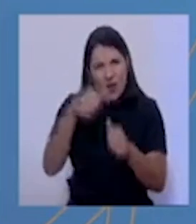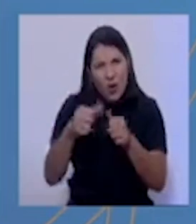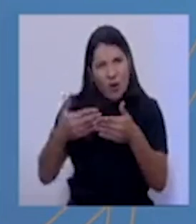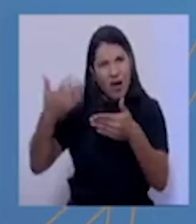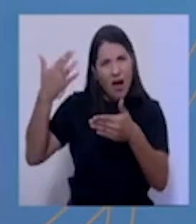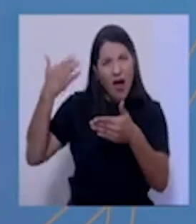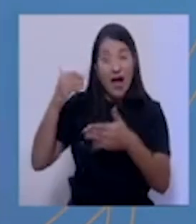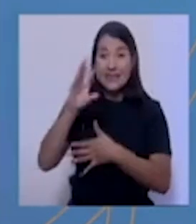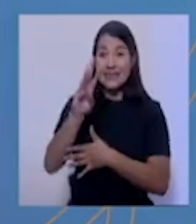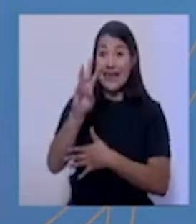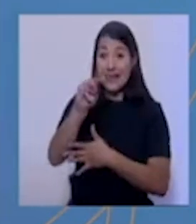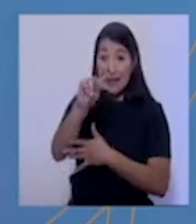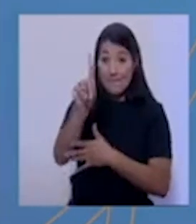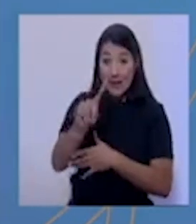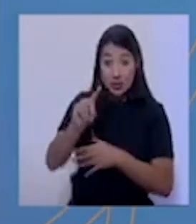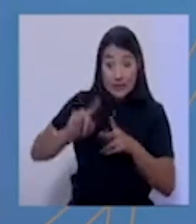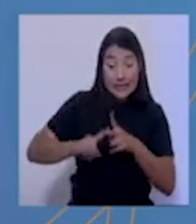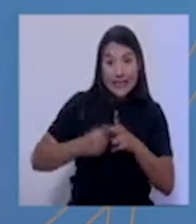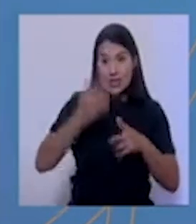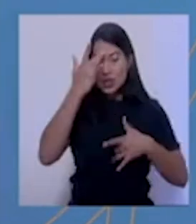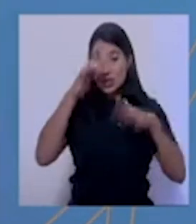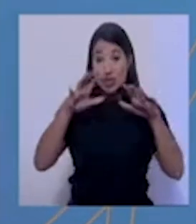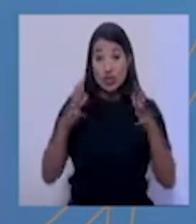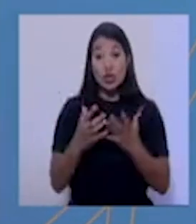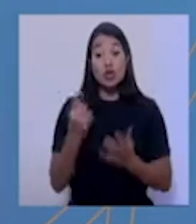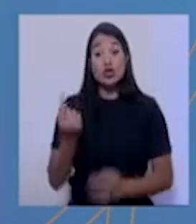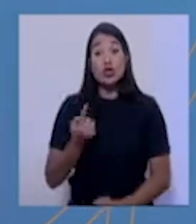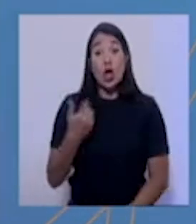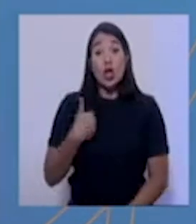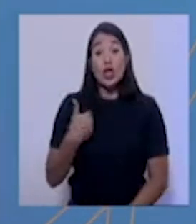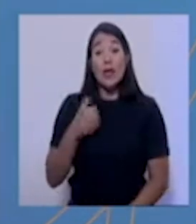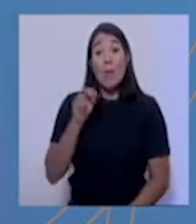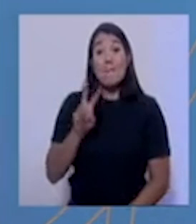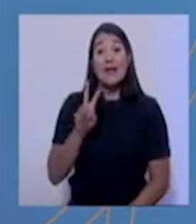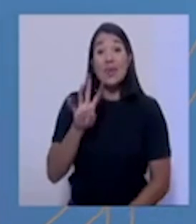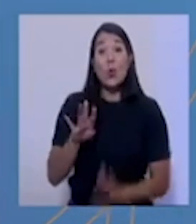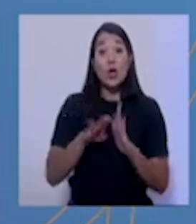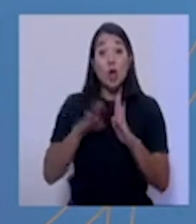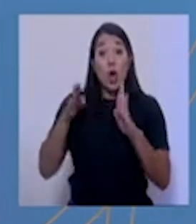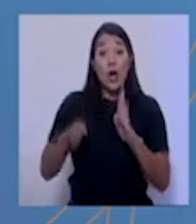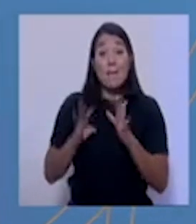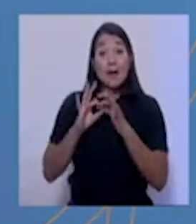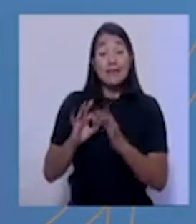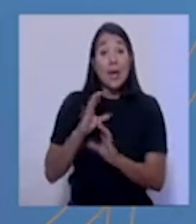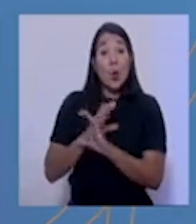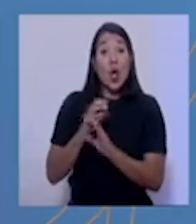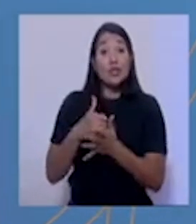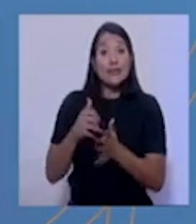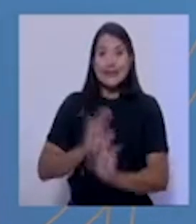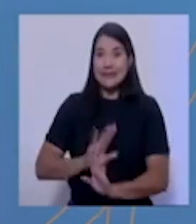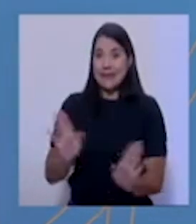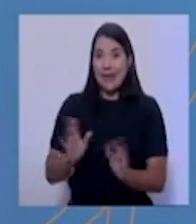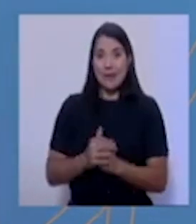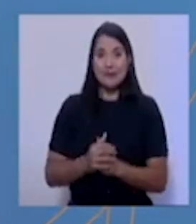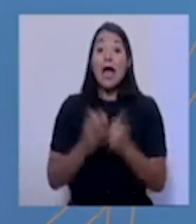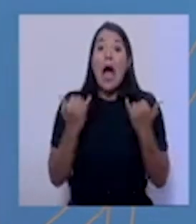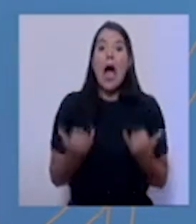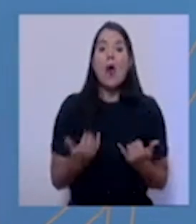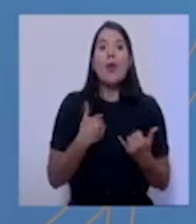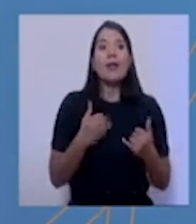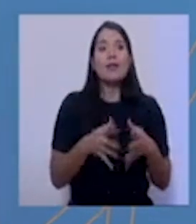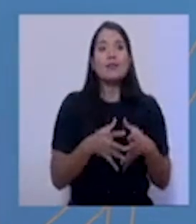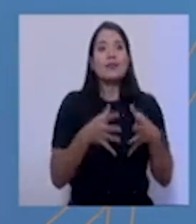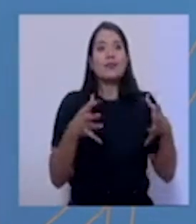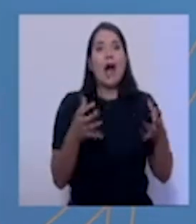con la pandemia, nosotros teníamos solamente disponibles 24 camas de cuidados intensivos. Ahora vamos a tener disponibles